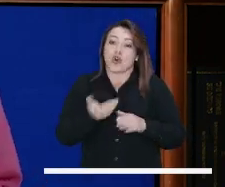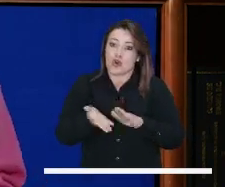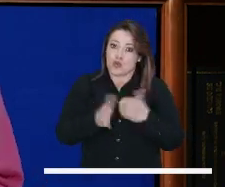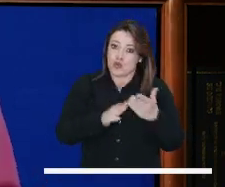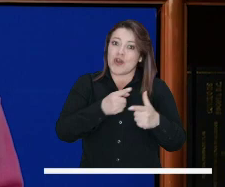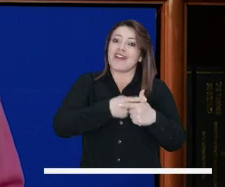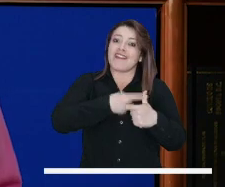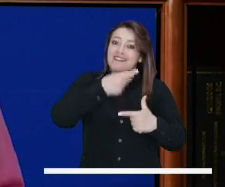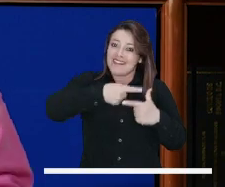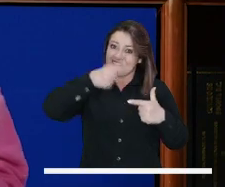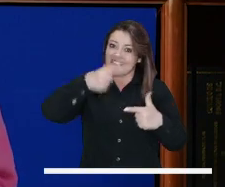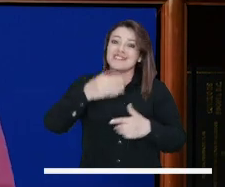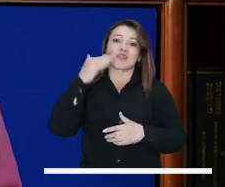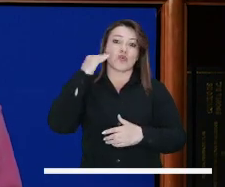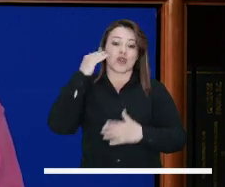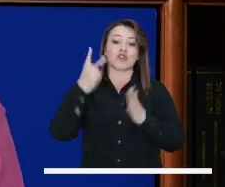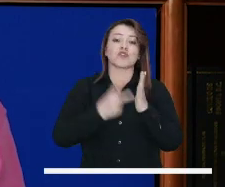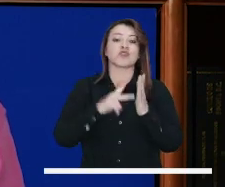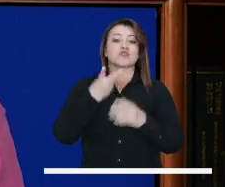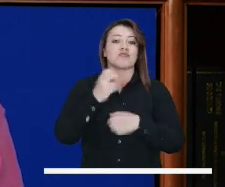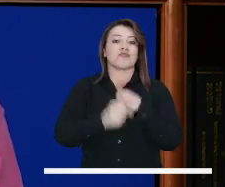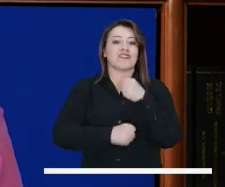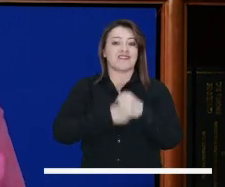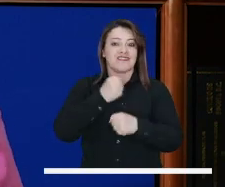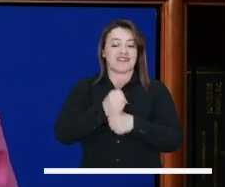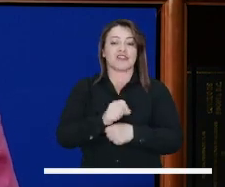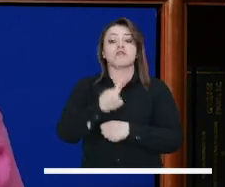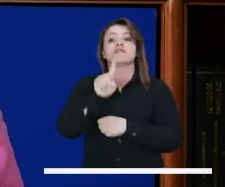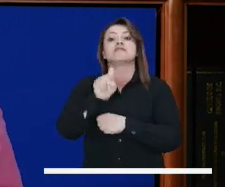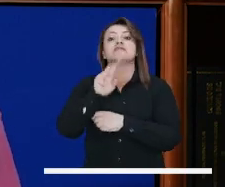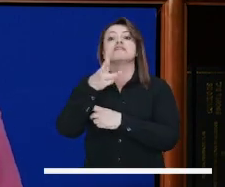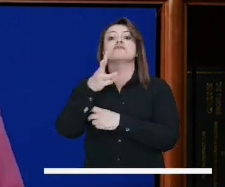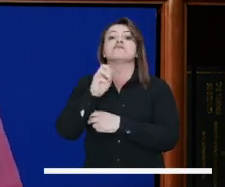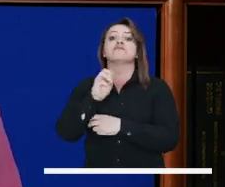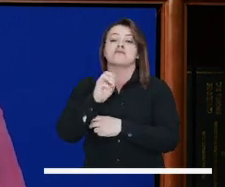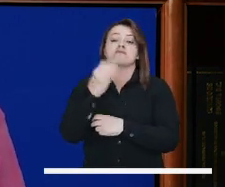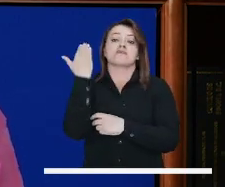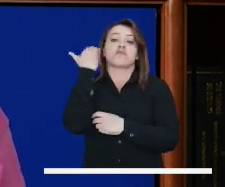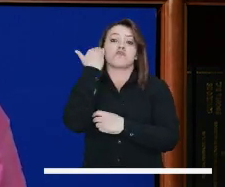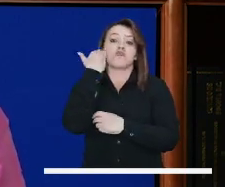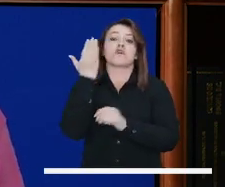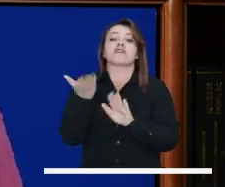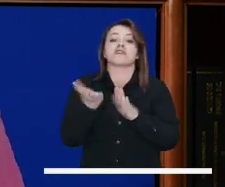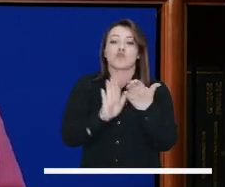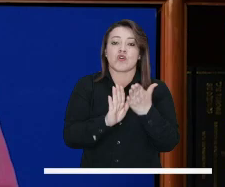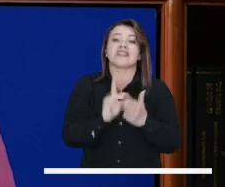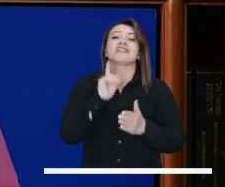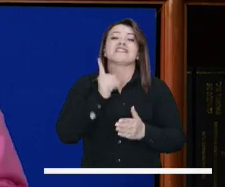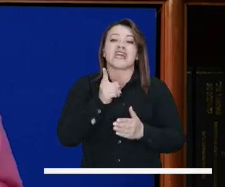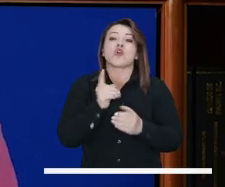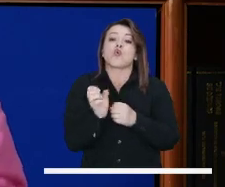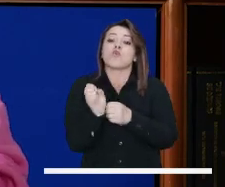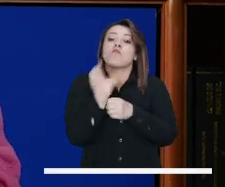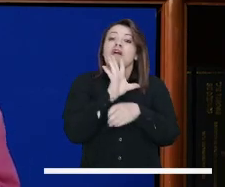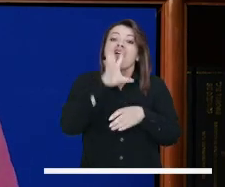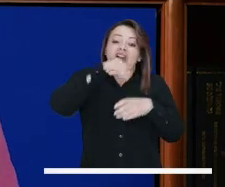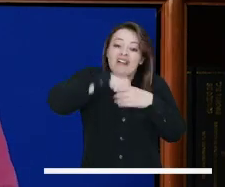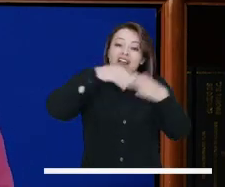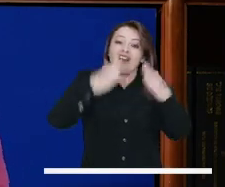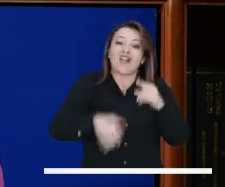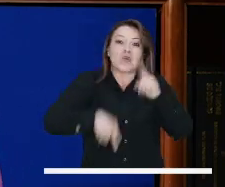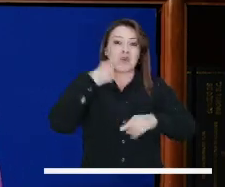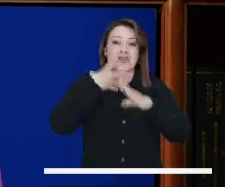Incluso las cifras fueron preocupantes. En 2020, 630 feminicidios justo